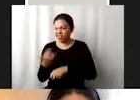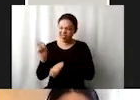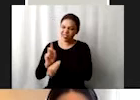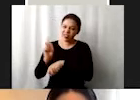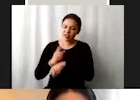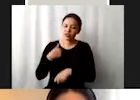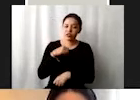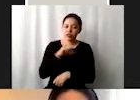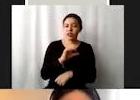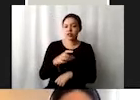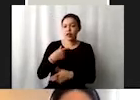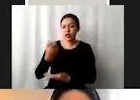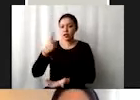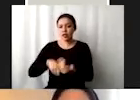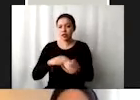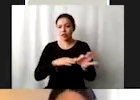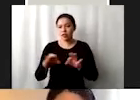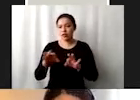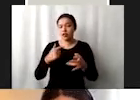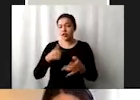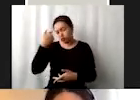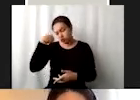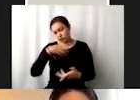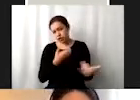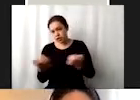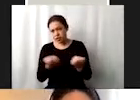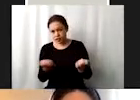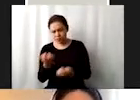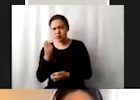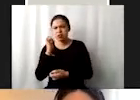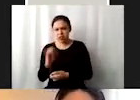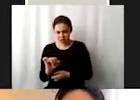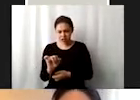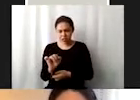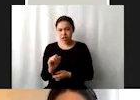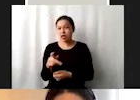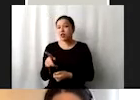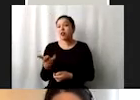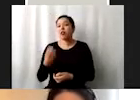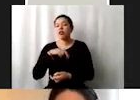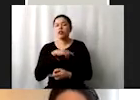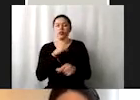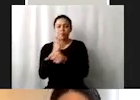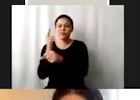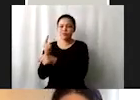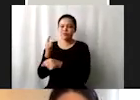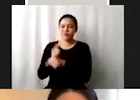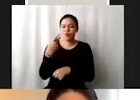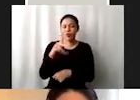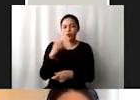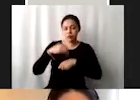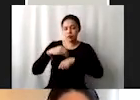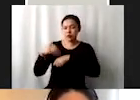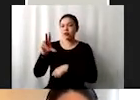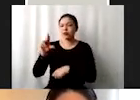civil, en la práctica hacemos estas cosas, pero a veces no las identificamos como tal y se requiere